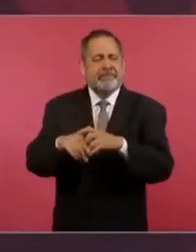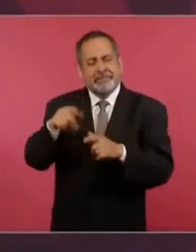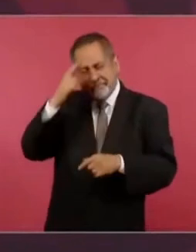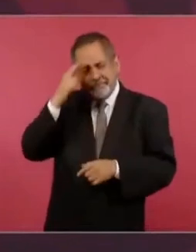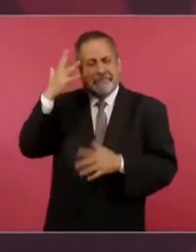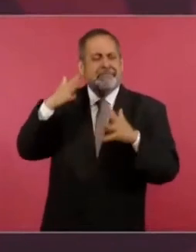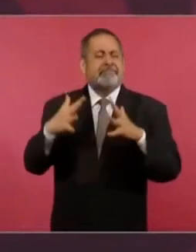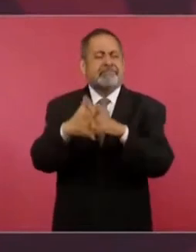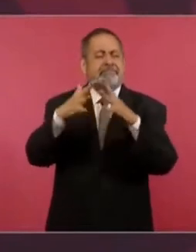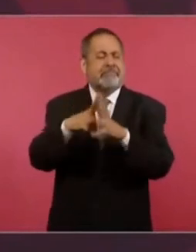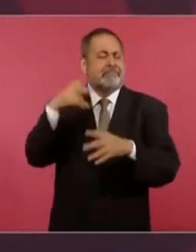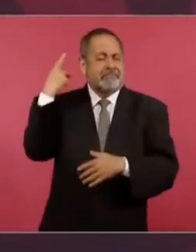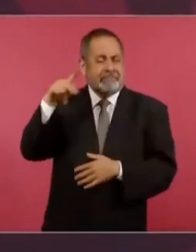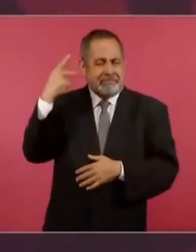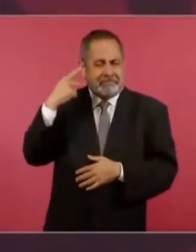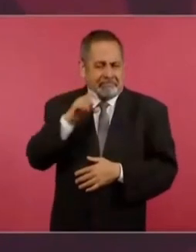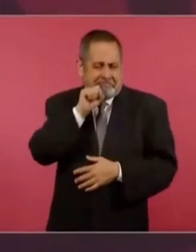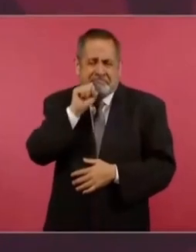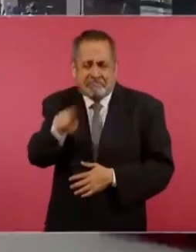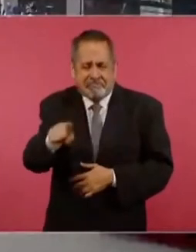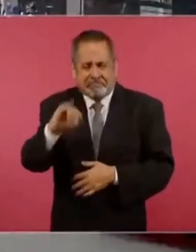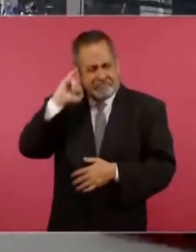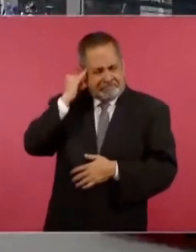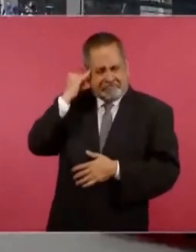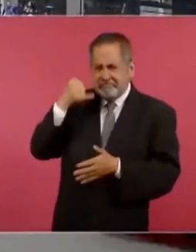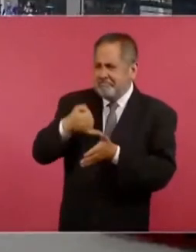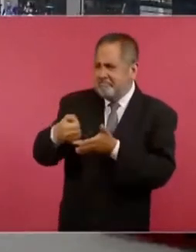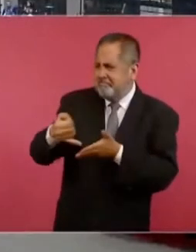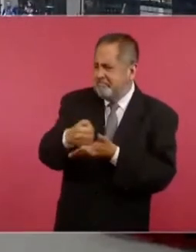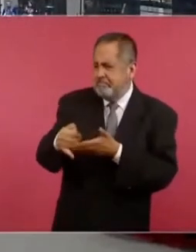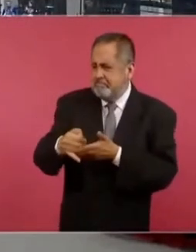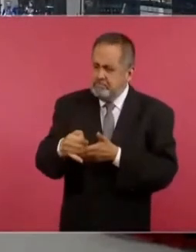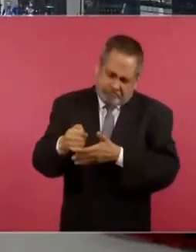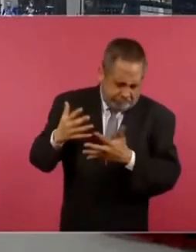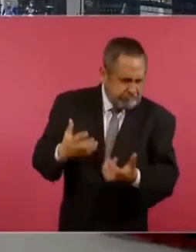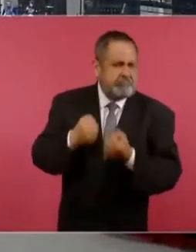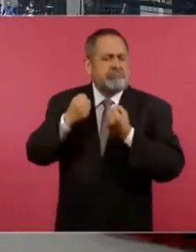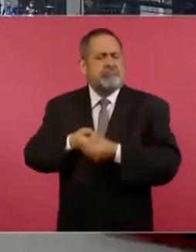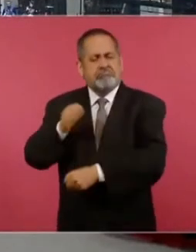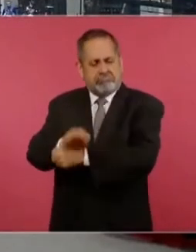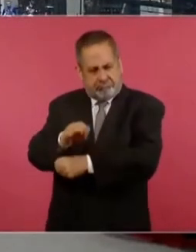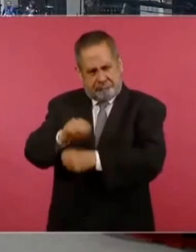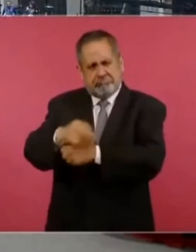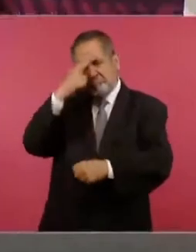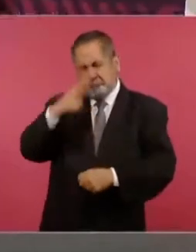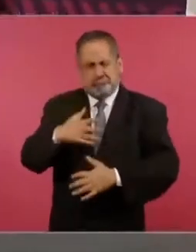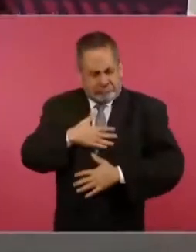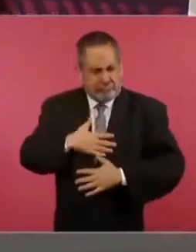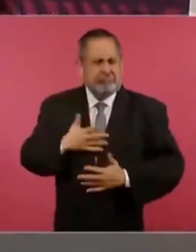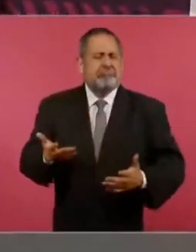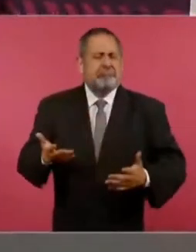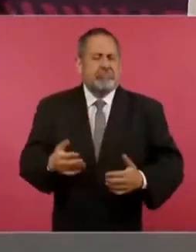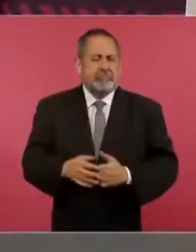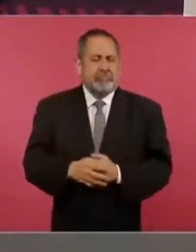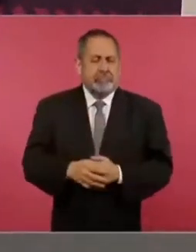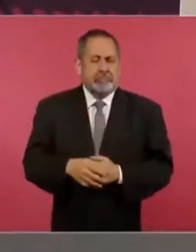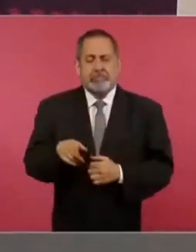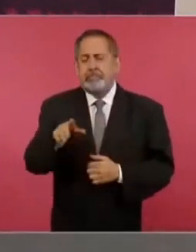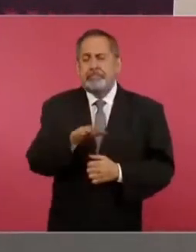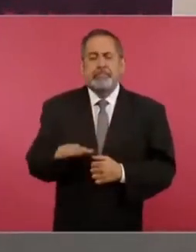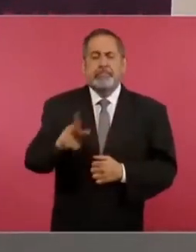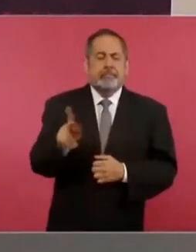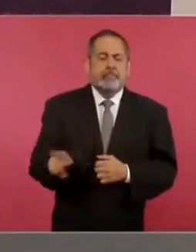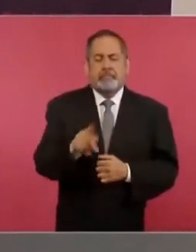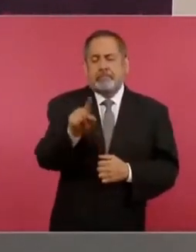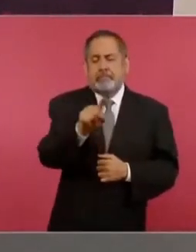de Puebla? Pues, eran campesinos de Zacapuastla